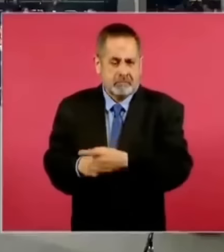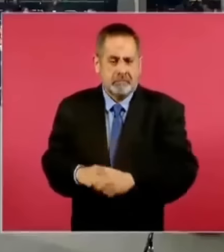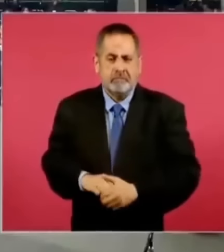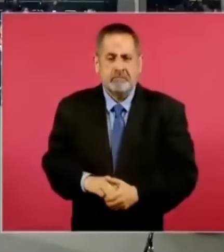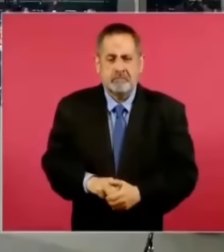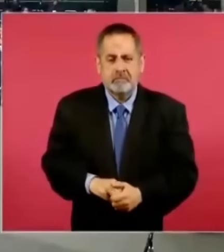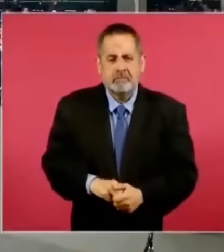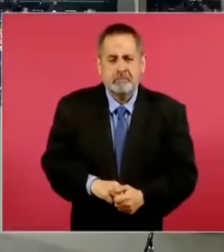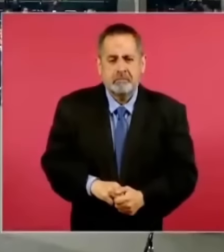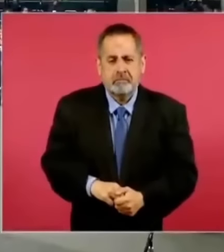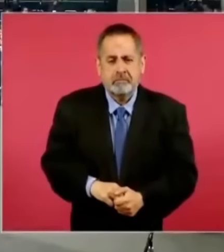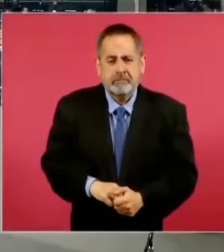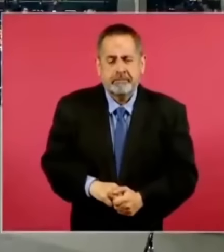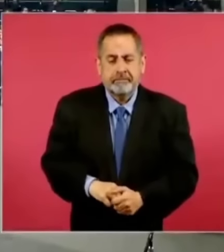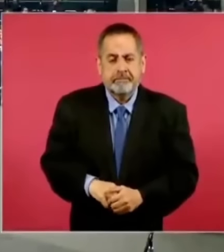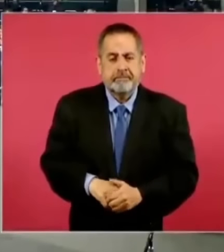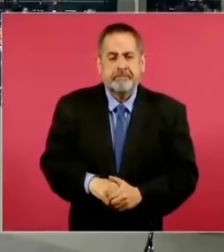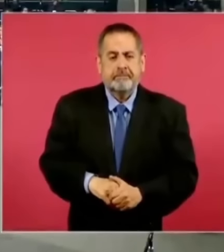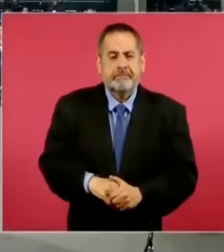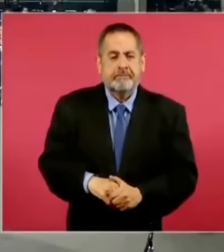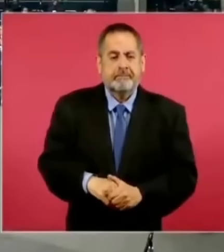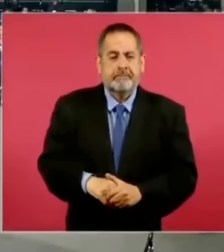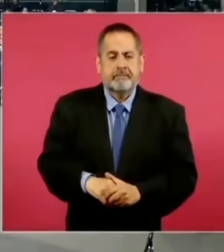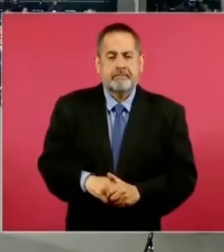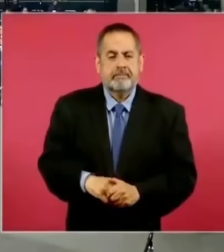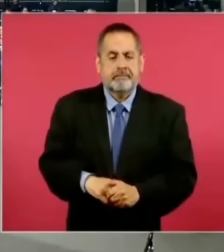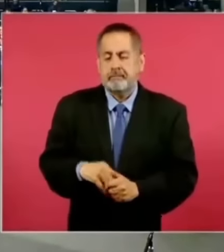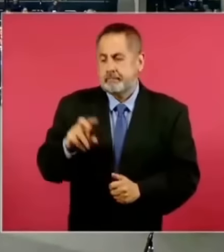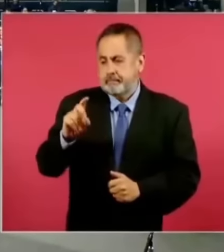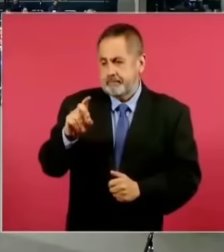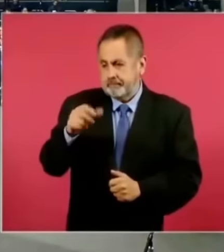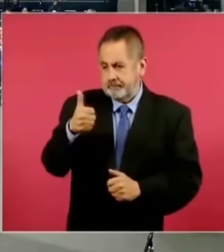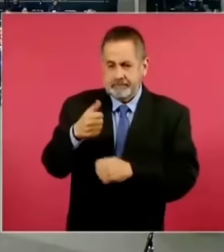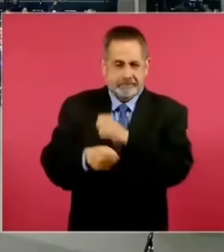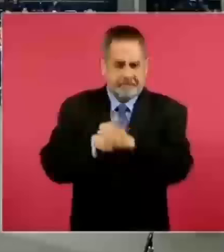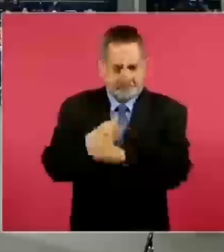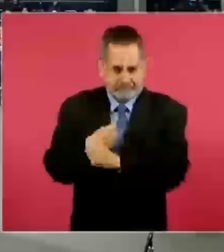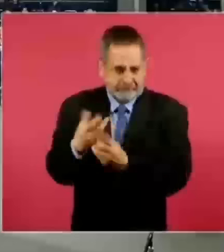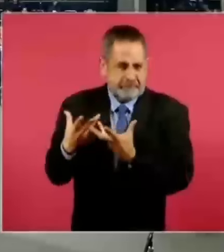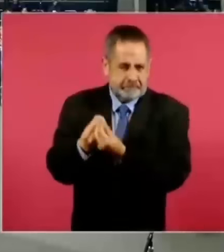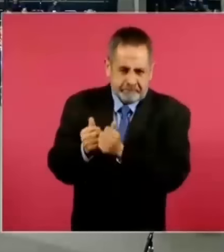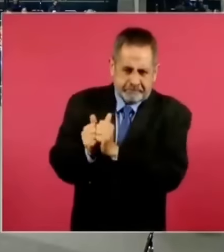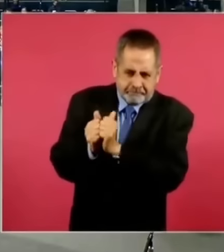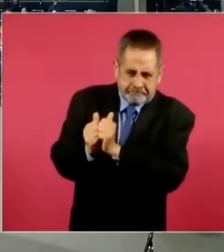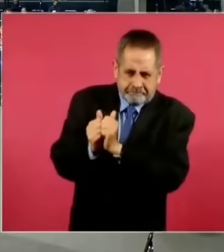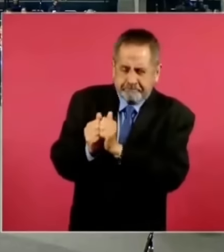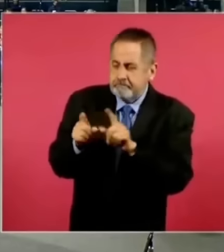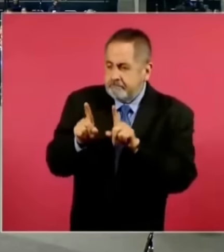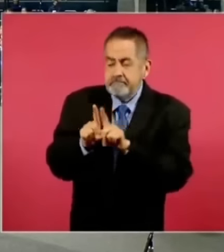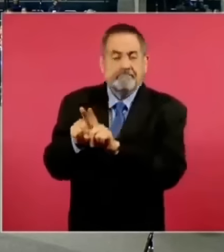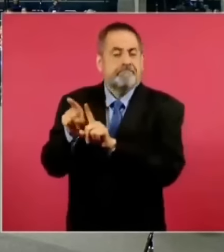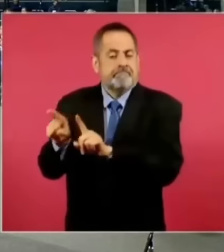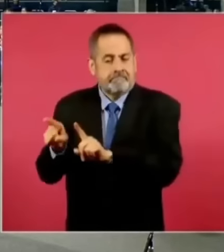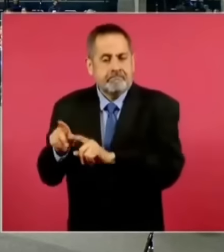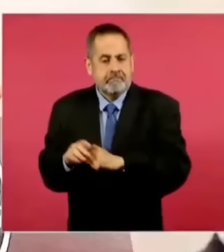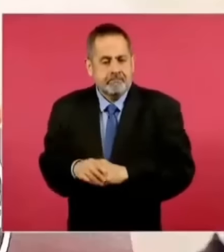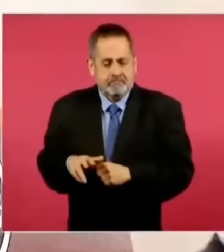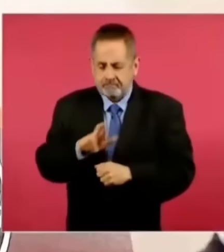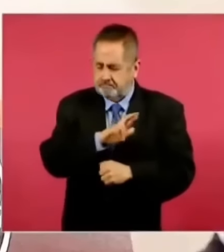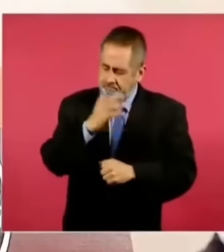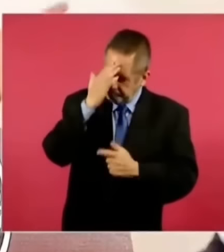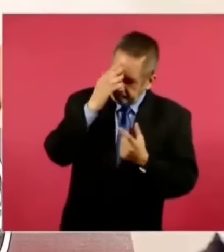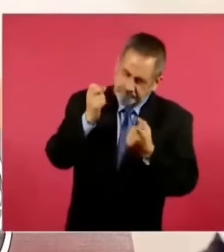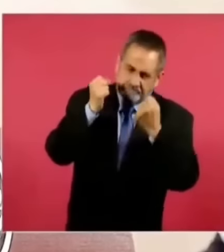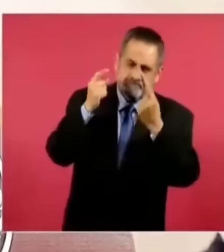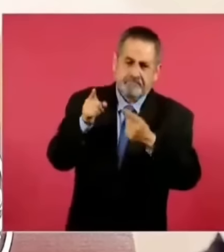36, ¿no? 36 años. 36 años. Entonces, que él haga un reconocimiento